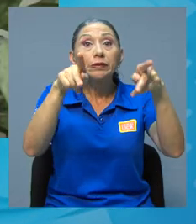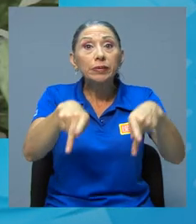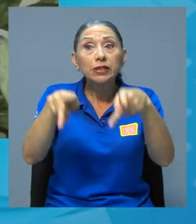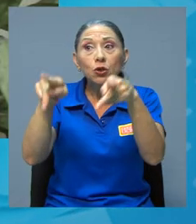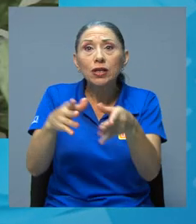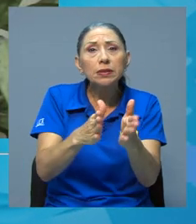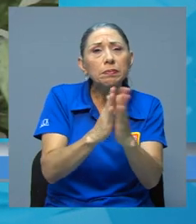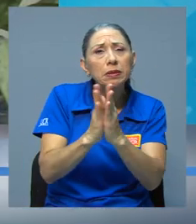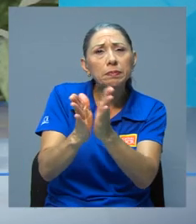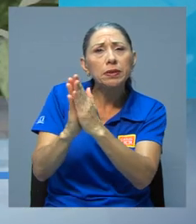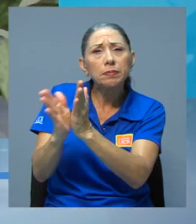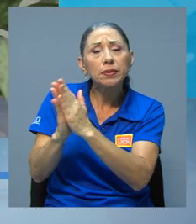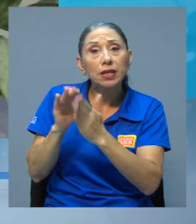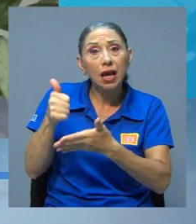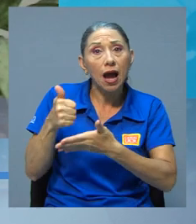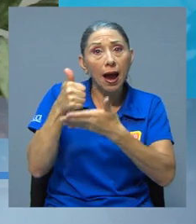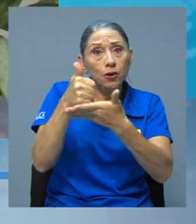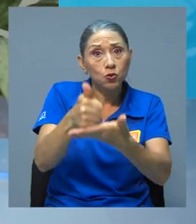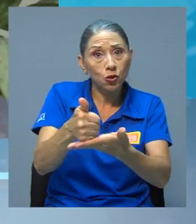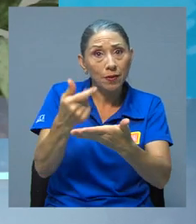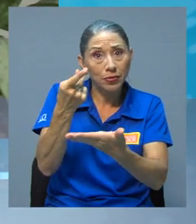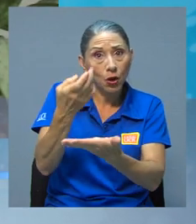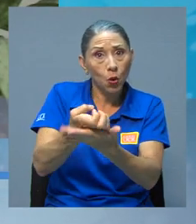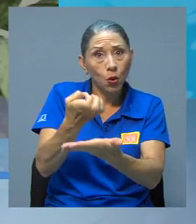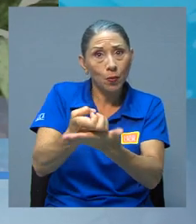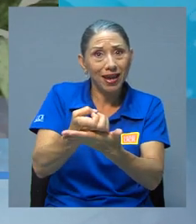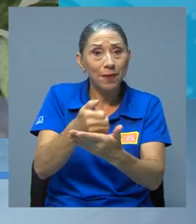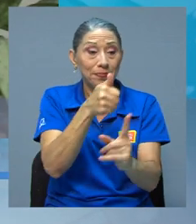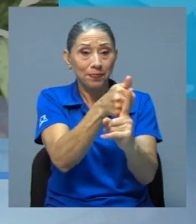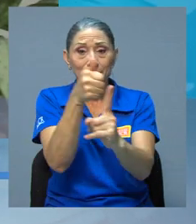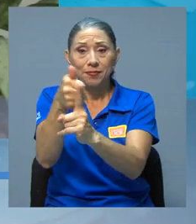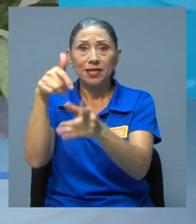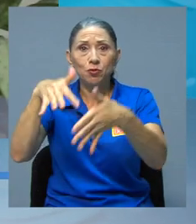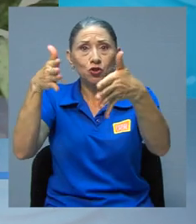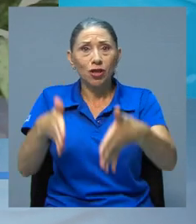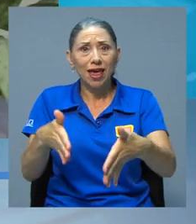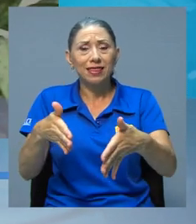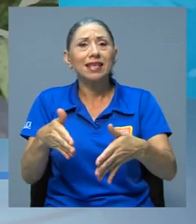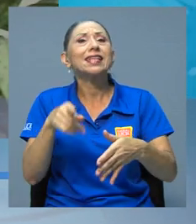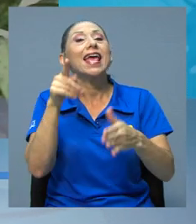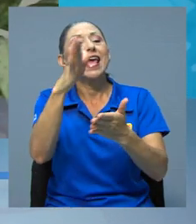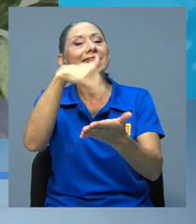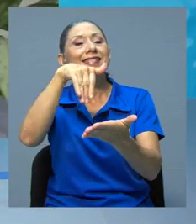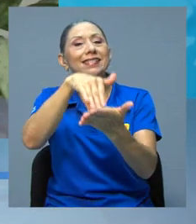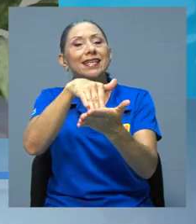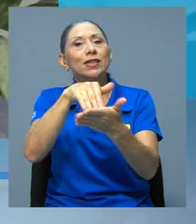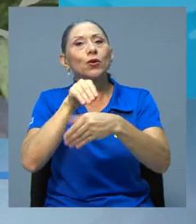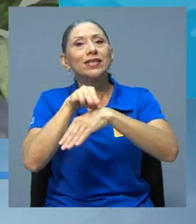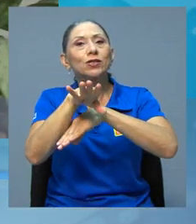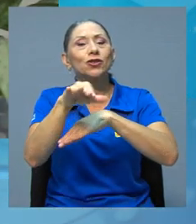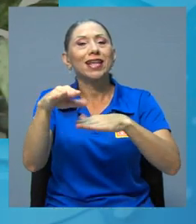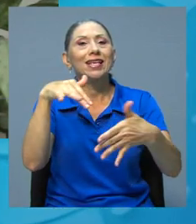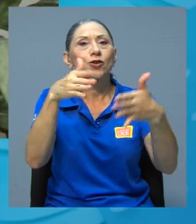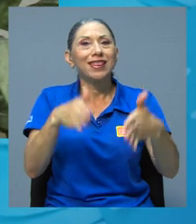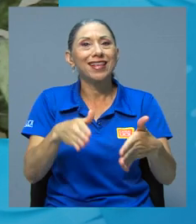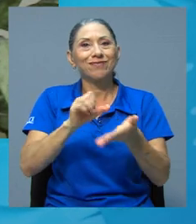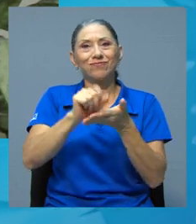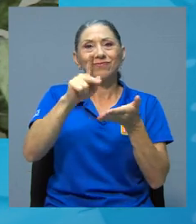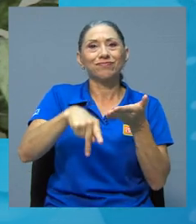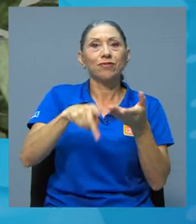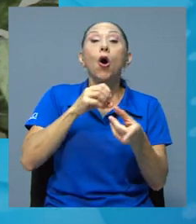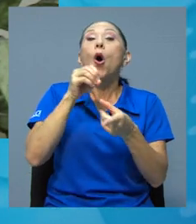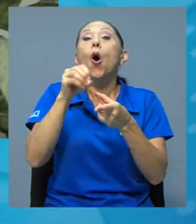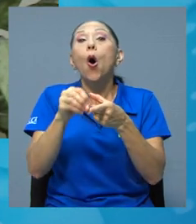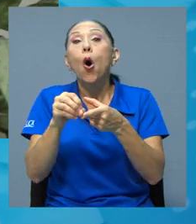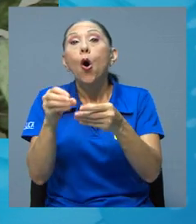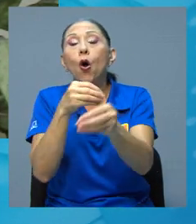realizan las personas estudiantes directamente en los Centros de Asesoría Estudiantil en APE de Rodrigo Fácil o en las